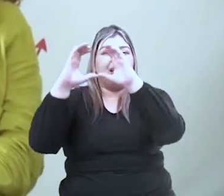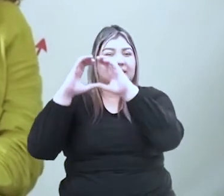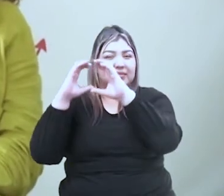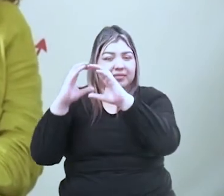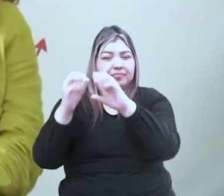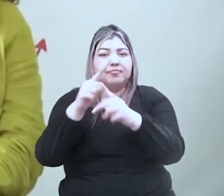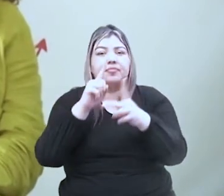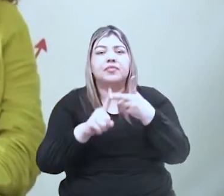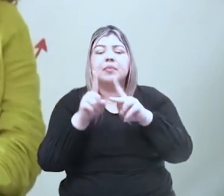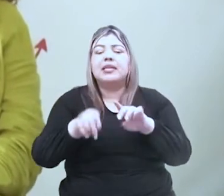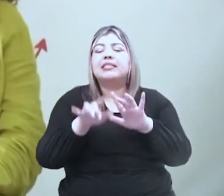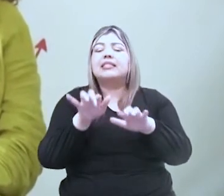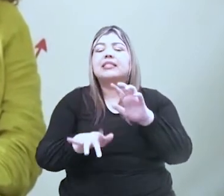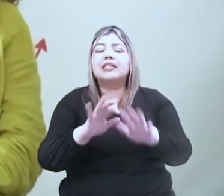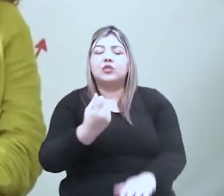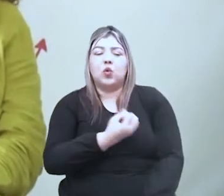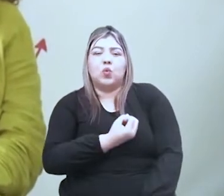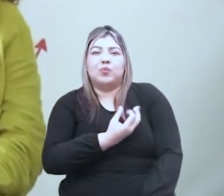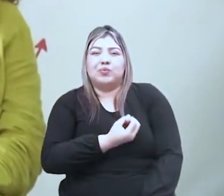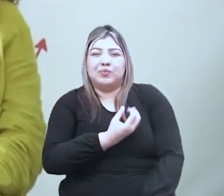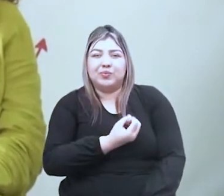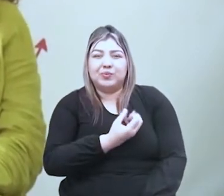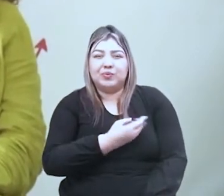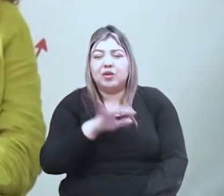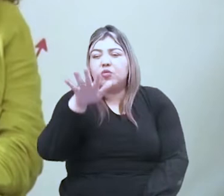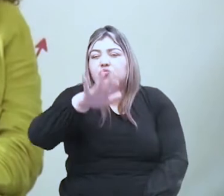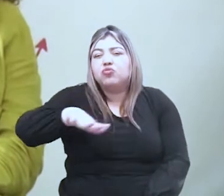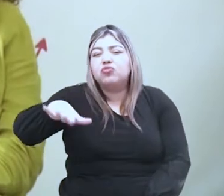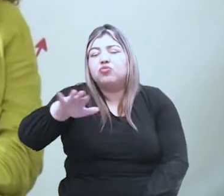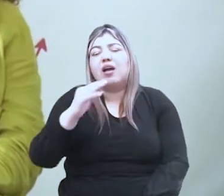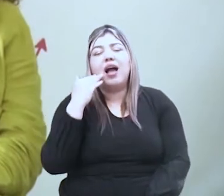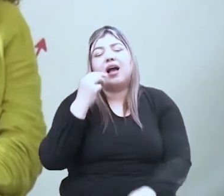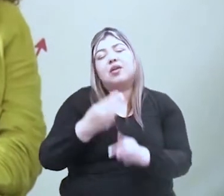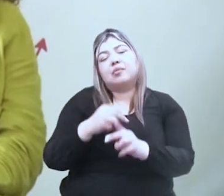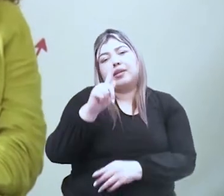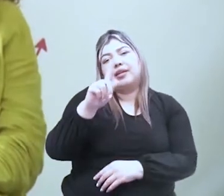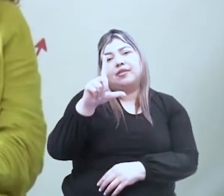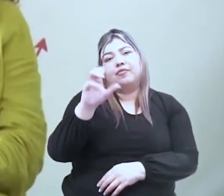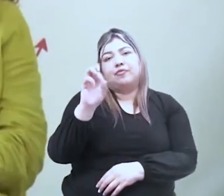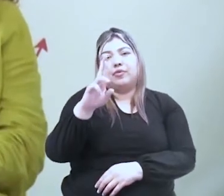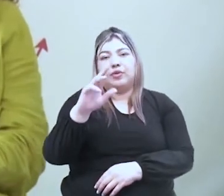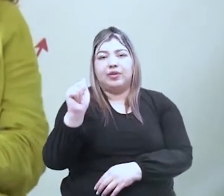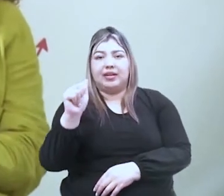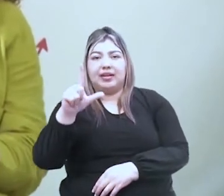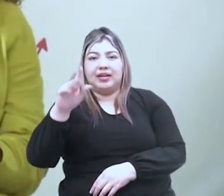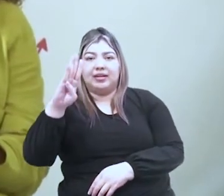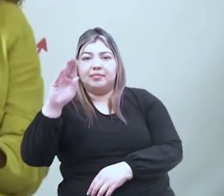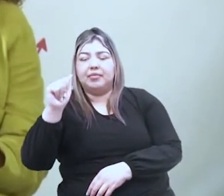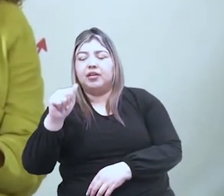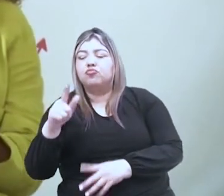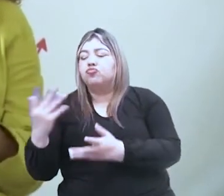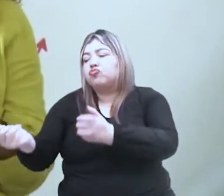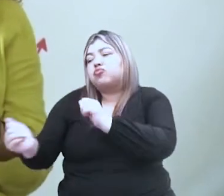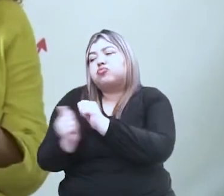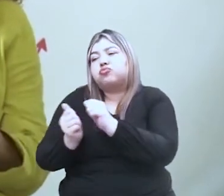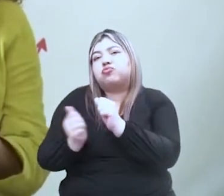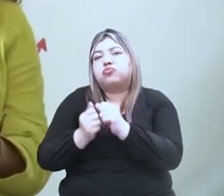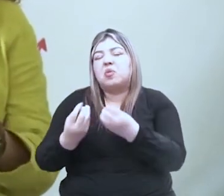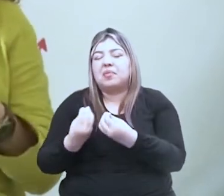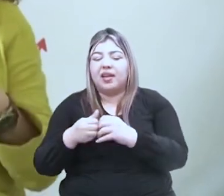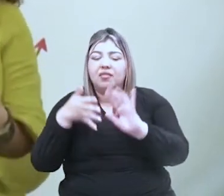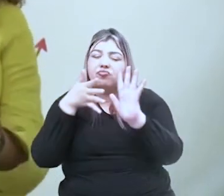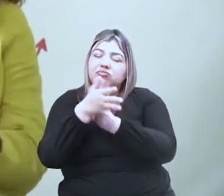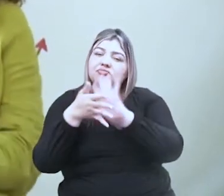secretaria de Florencia, Caquetá, del municipio, la doctora Flor Alba Zambrano, para poder profundizar en esas